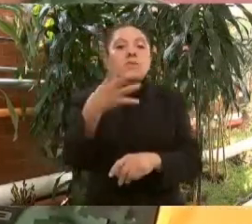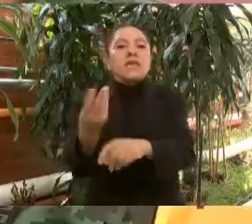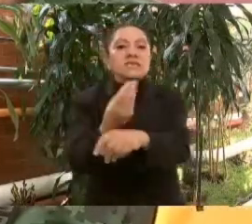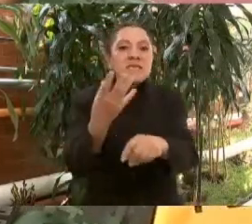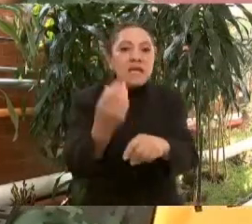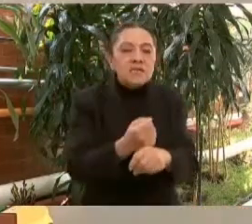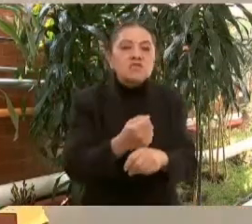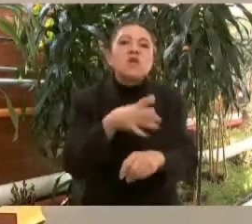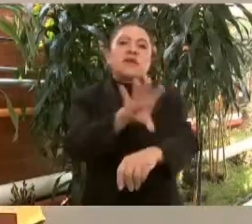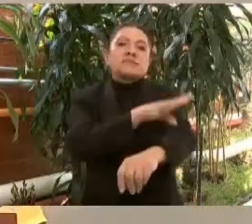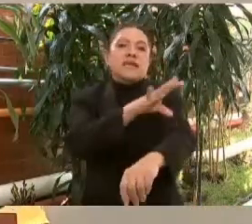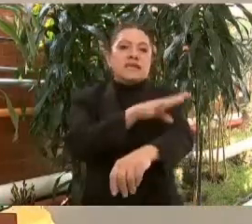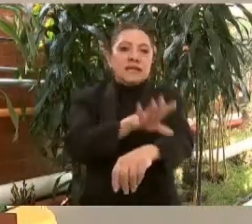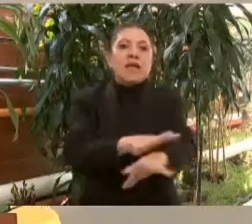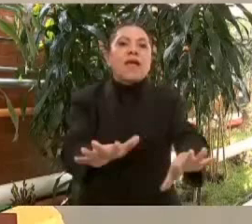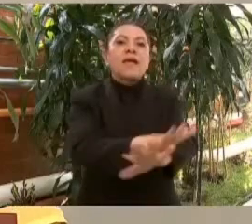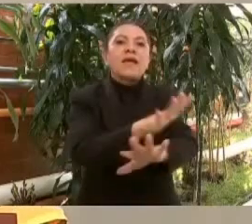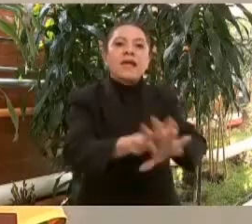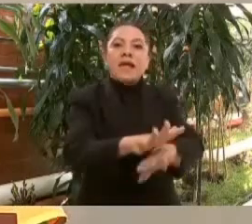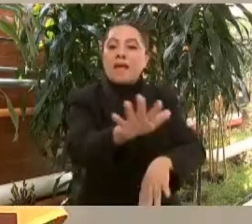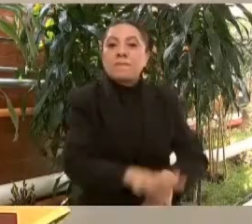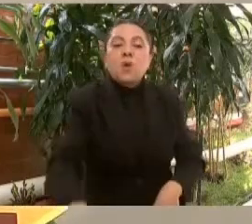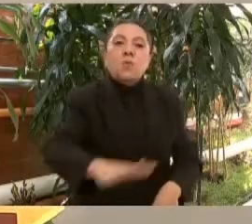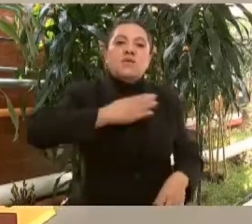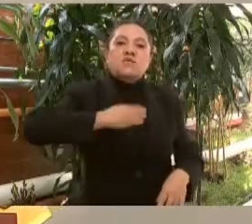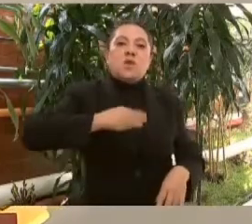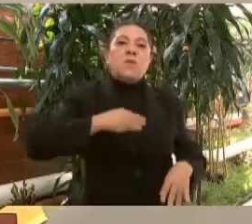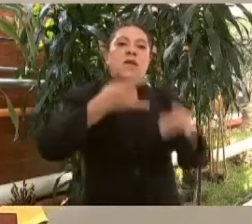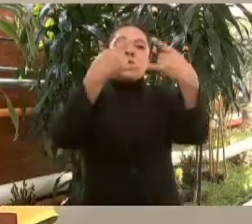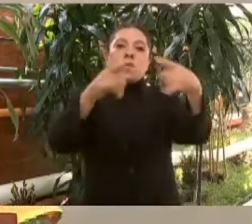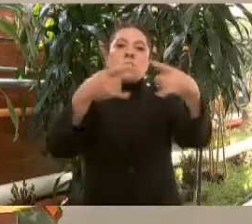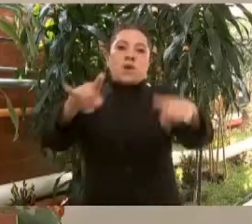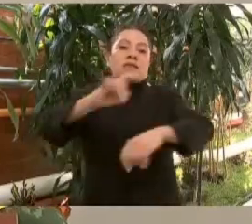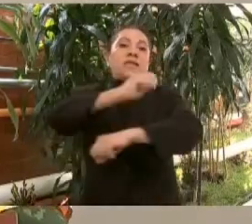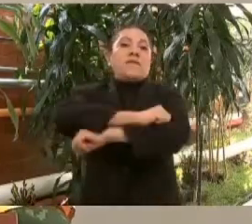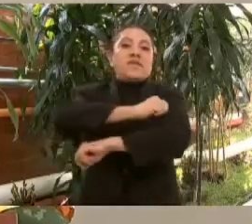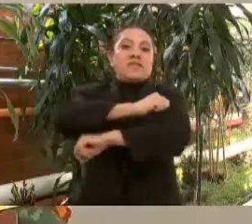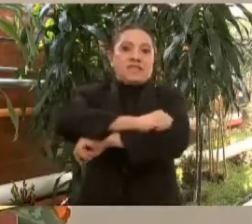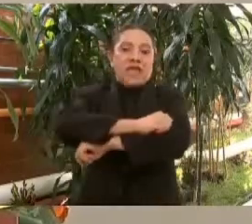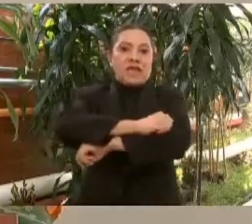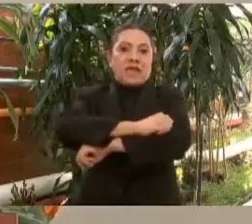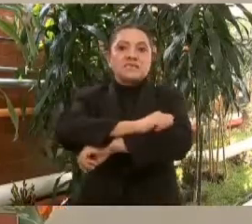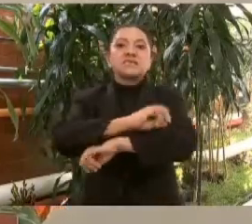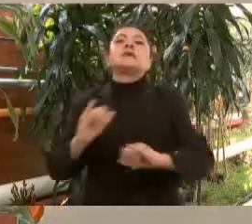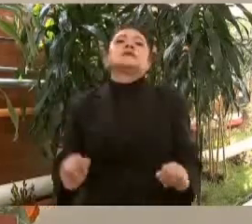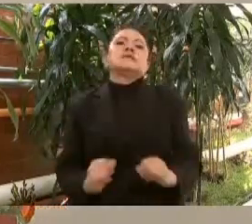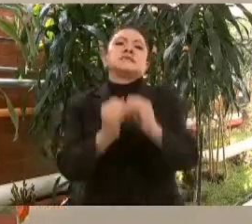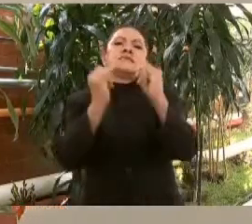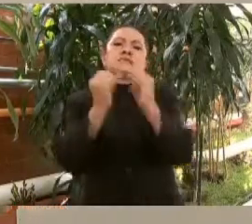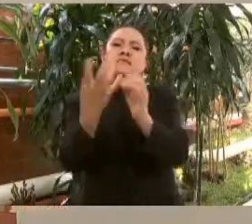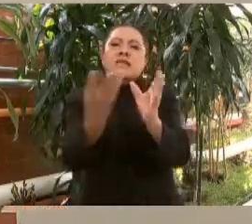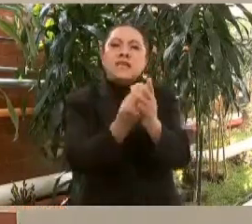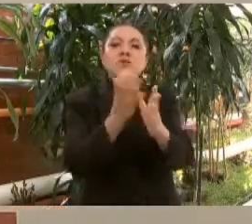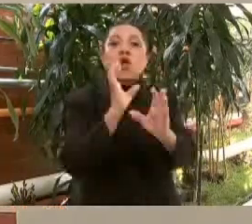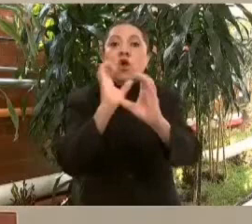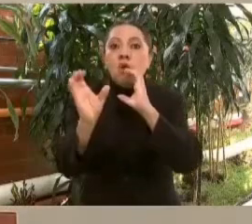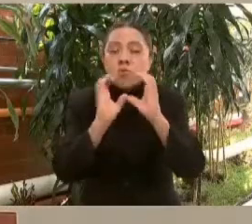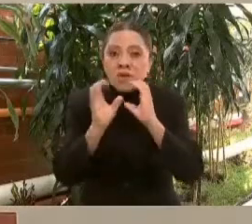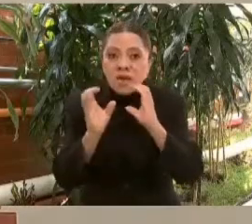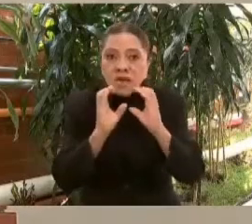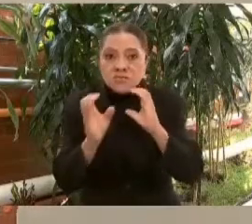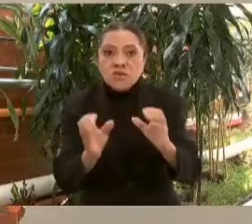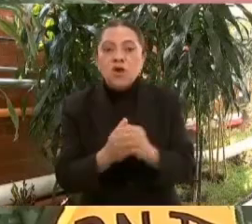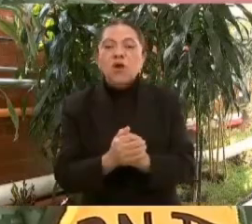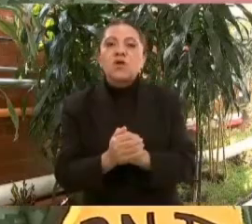eléctricas, cambio de pisos, baños, puertas, ventanas, instalación de sistemas de comunicaciones, redes de gases